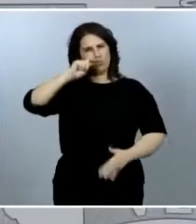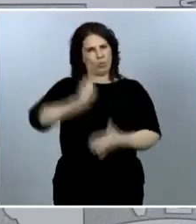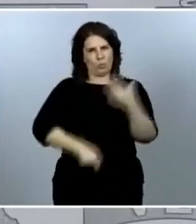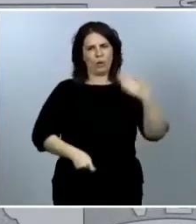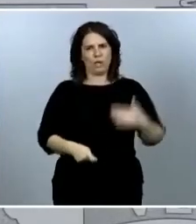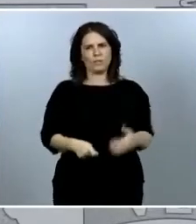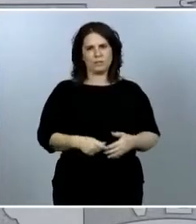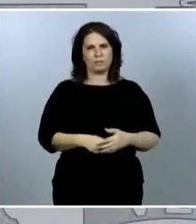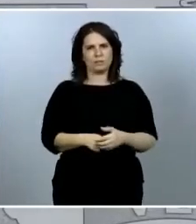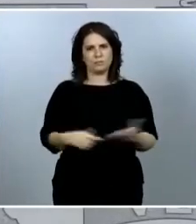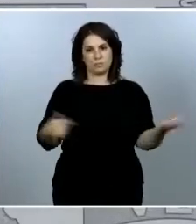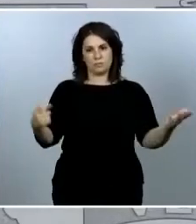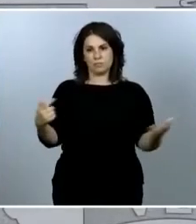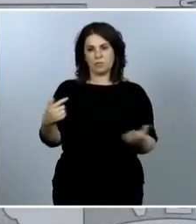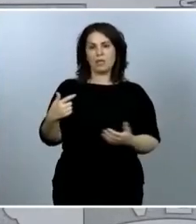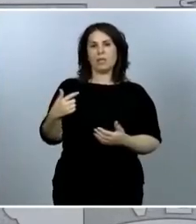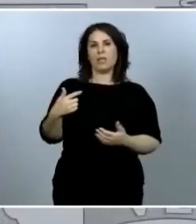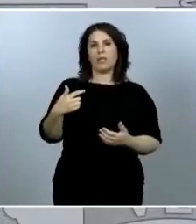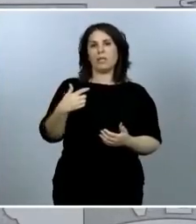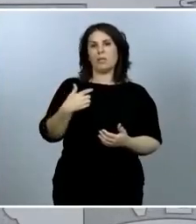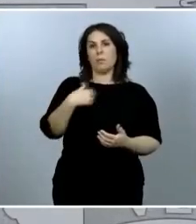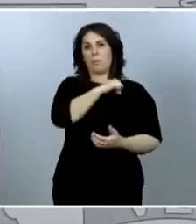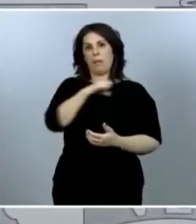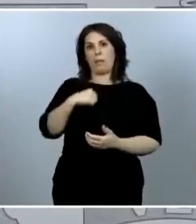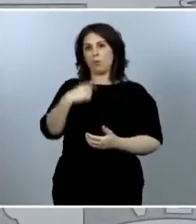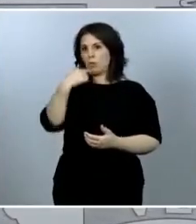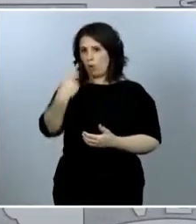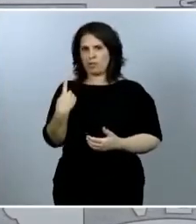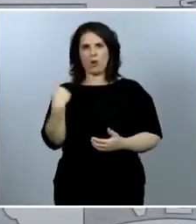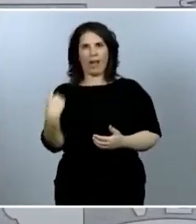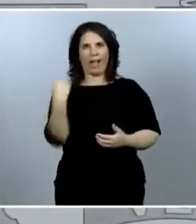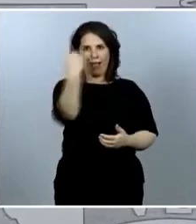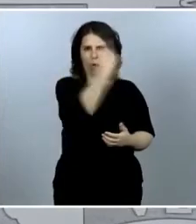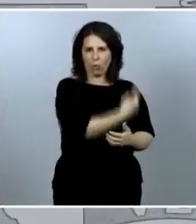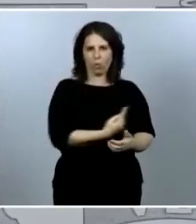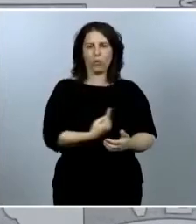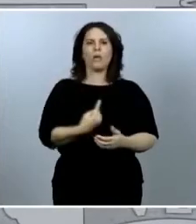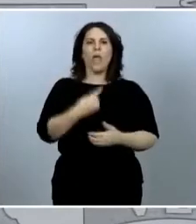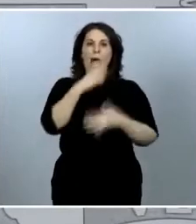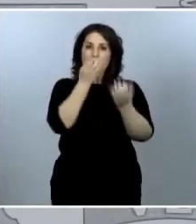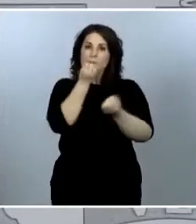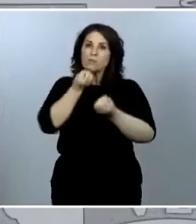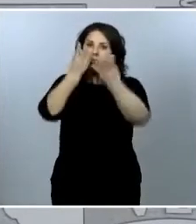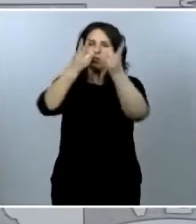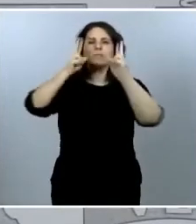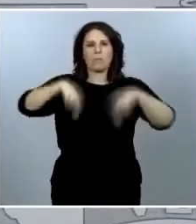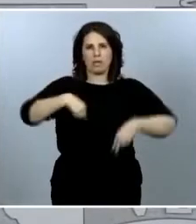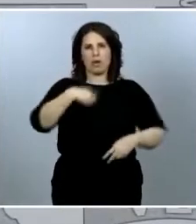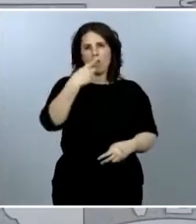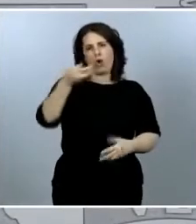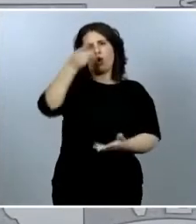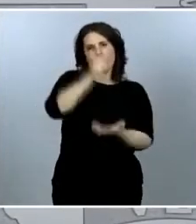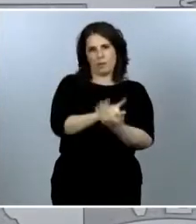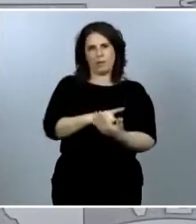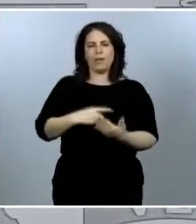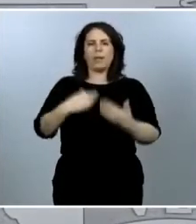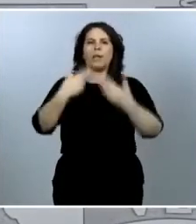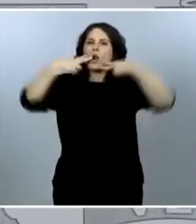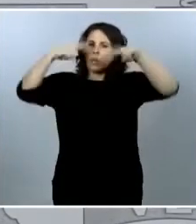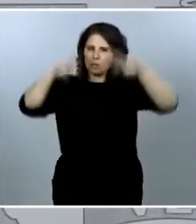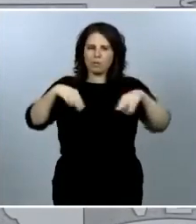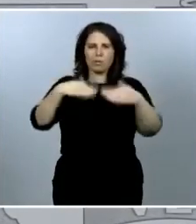hacerlo no solamente en privado, sino también públicamente ante el conjunto de la ciudadanía, el reconocimiento por parte del Gobierno de España de la tarea